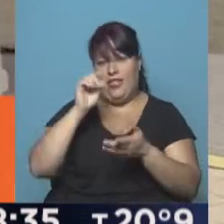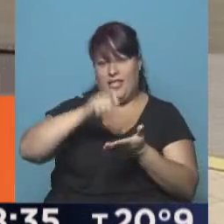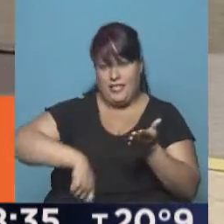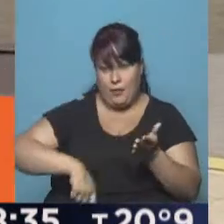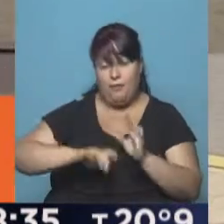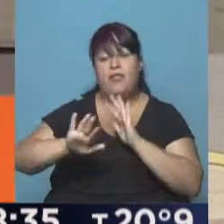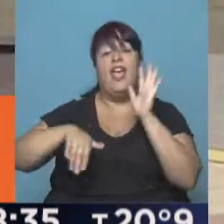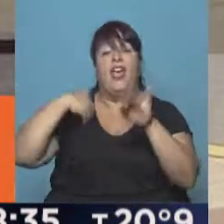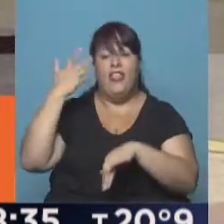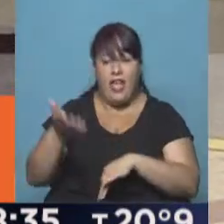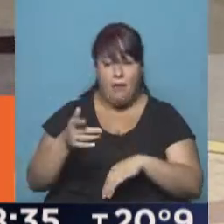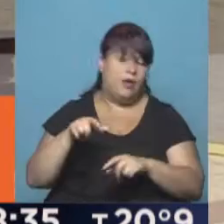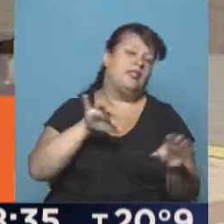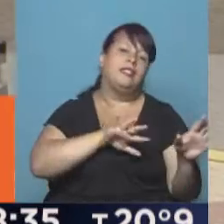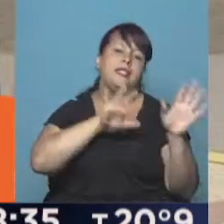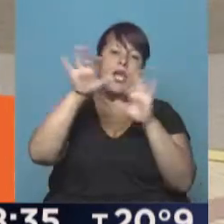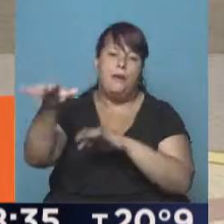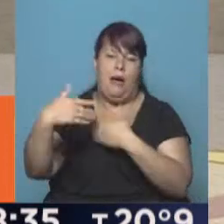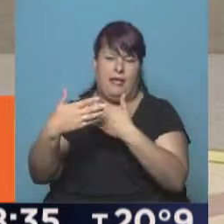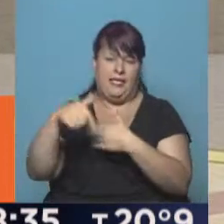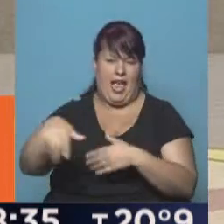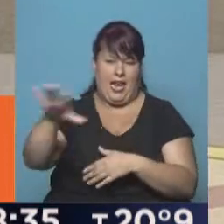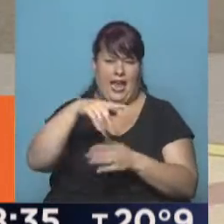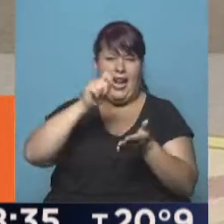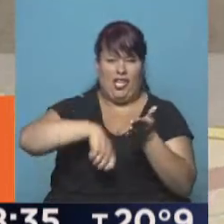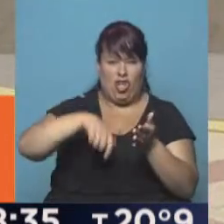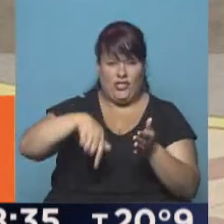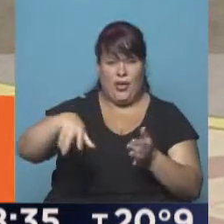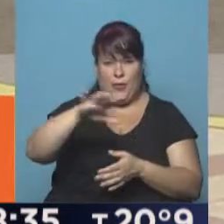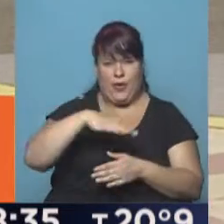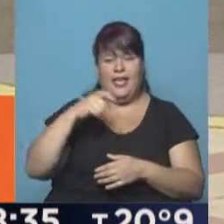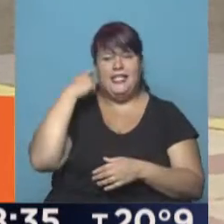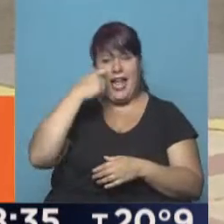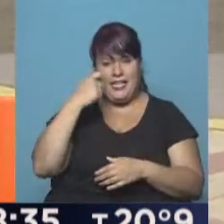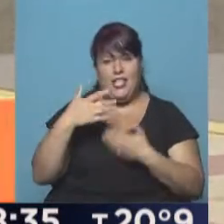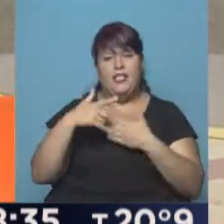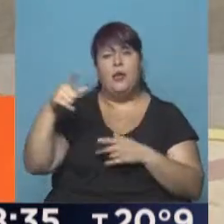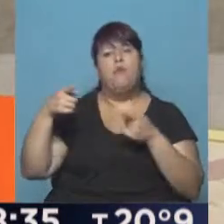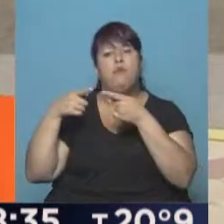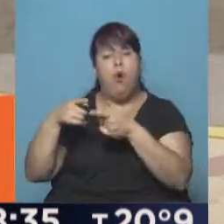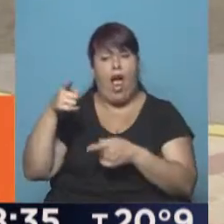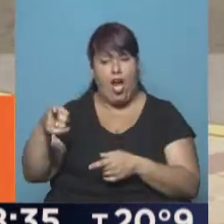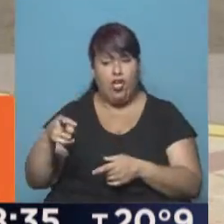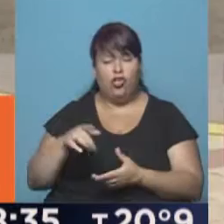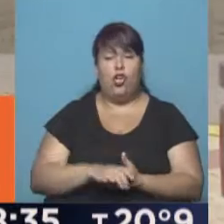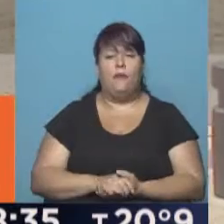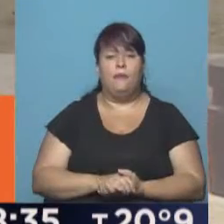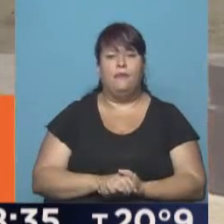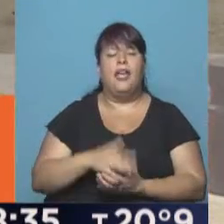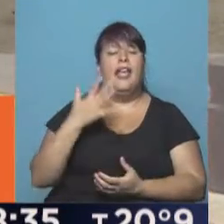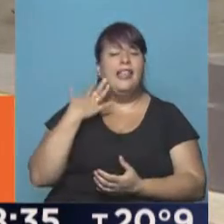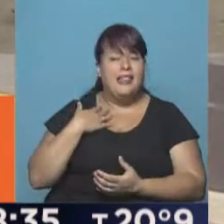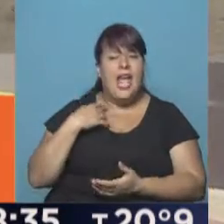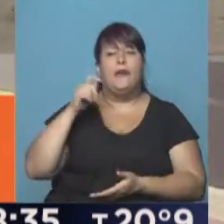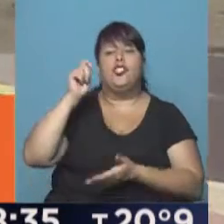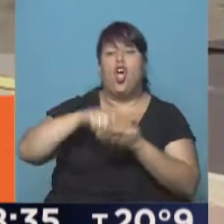posteriormente se van a trasladar aquí, muy cerquita del registro civil de San Isidro, justamente al puerto, donde Carlos ha